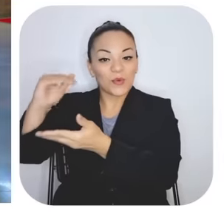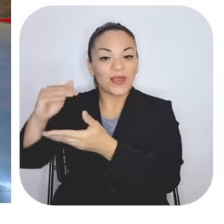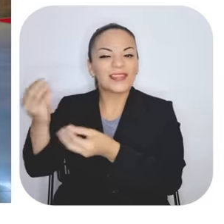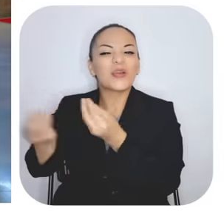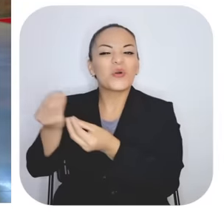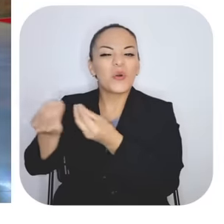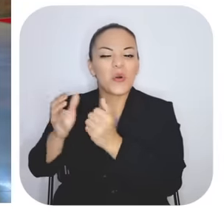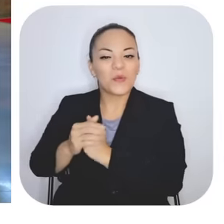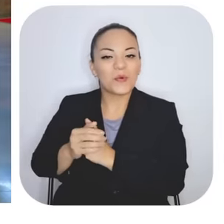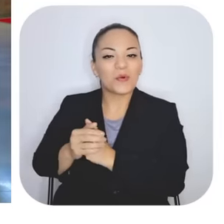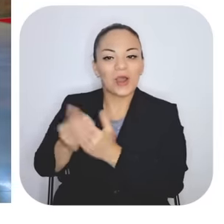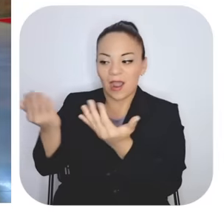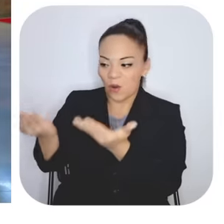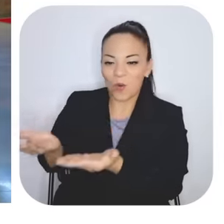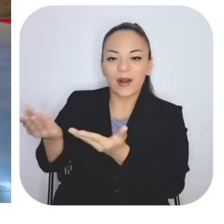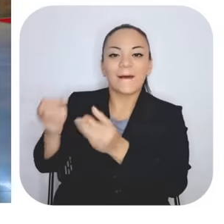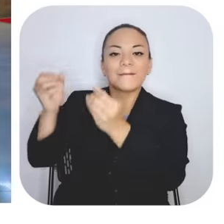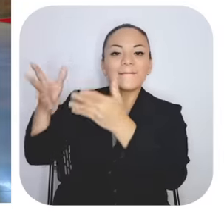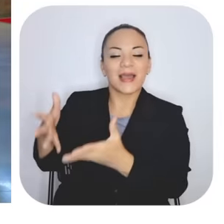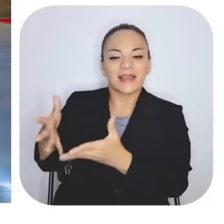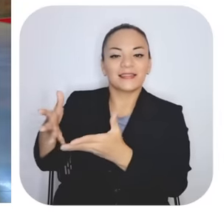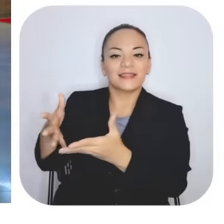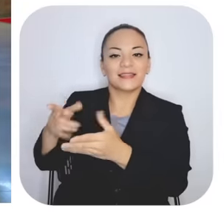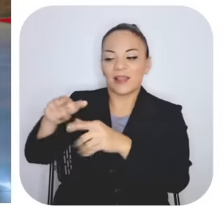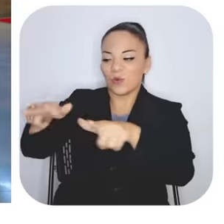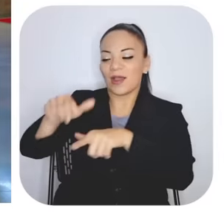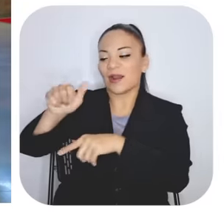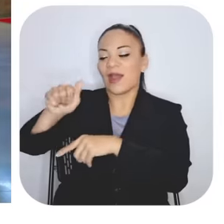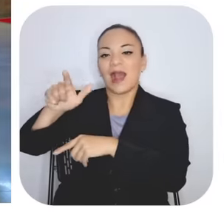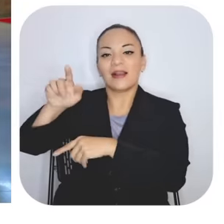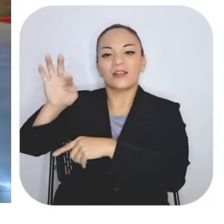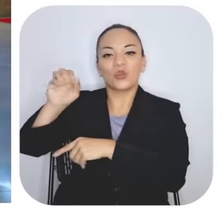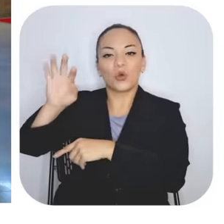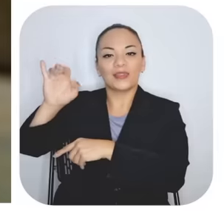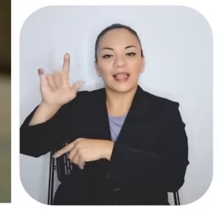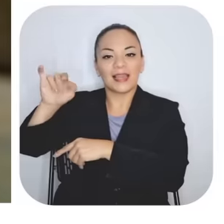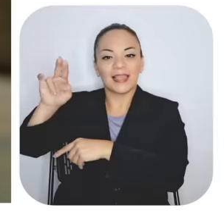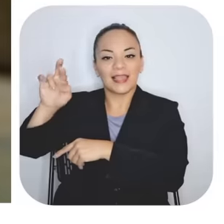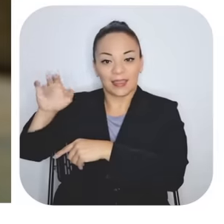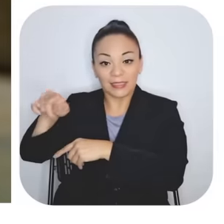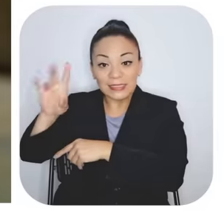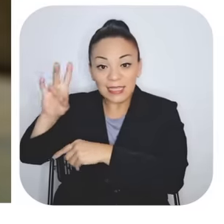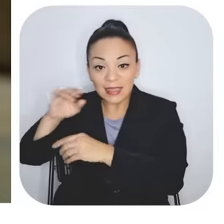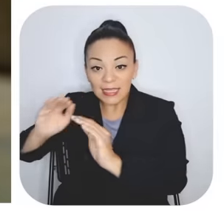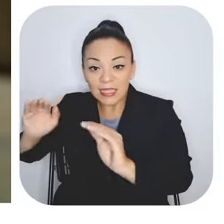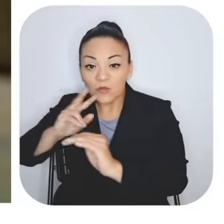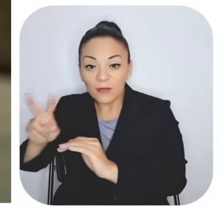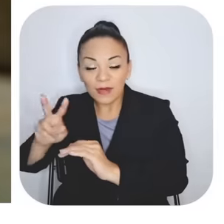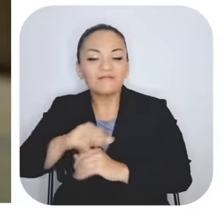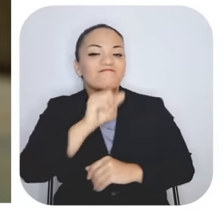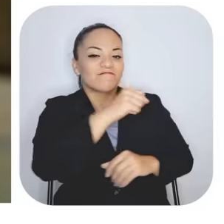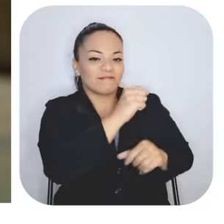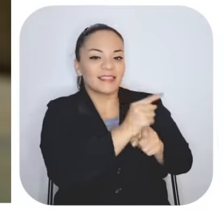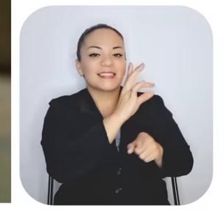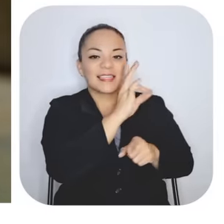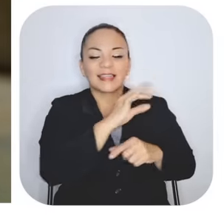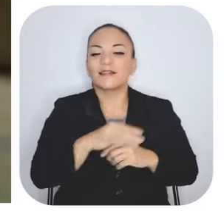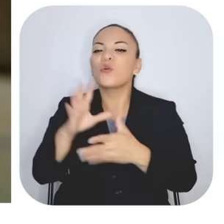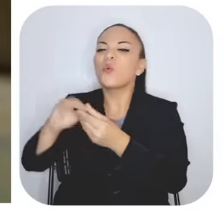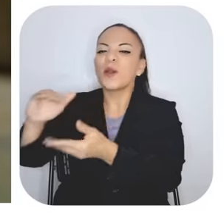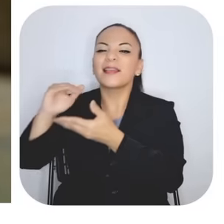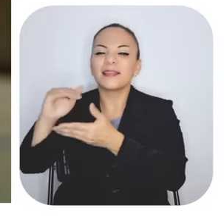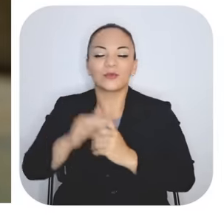cómo llegó usted a convertirse en maestra en alto telire. Siete chiquitos tiene, ¿verdad? Sí, siete chiquitos. Cuéntenos cómo llegó ahí.